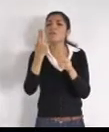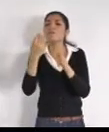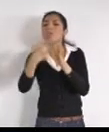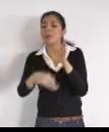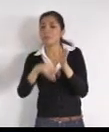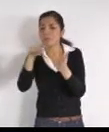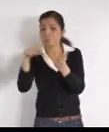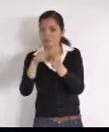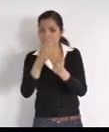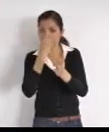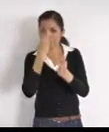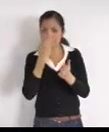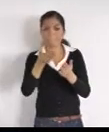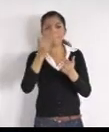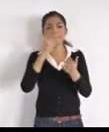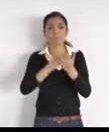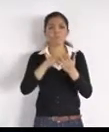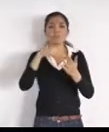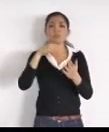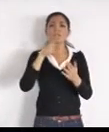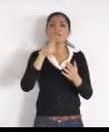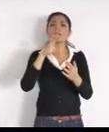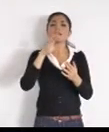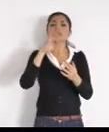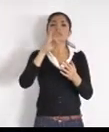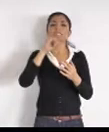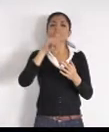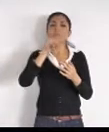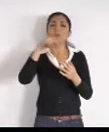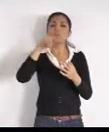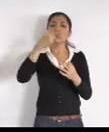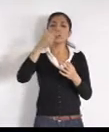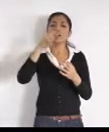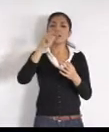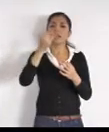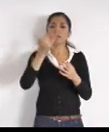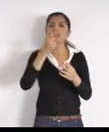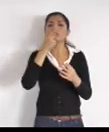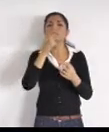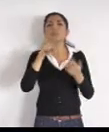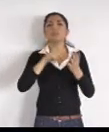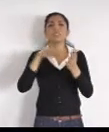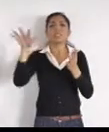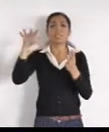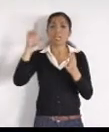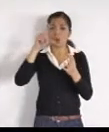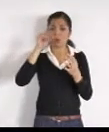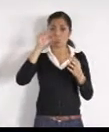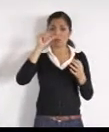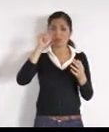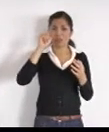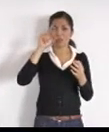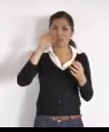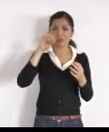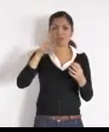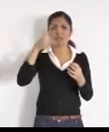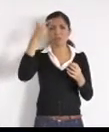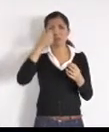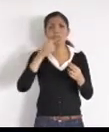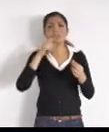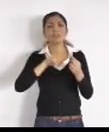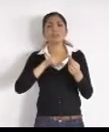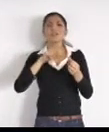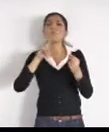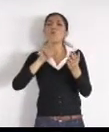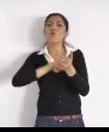constantemente, al flexionamiento, de los cántaros, y menos por la noche, está volviendo, a juntarse las pandillas, gracias por la gestión, voy a volver, a tomar esa